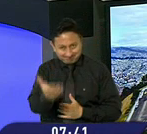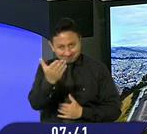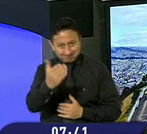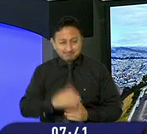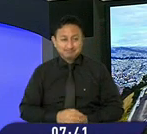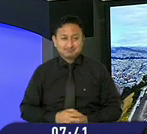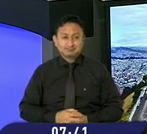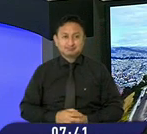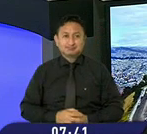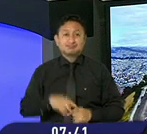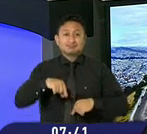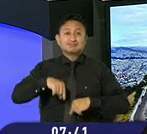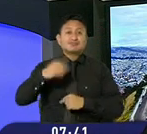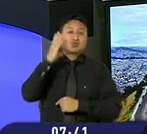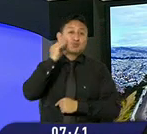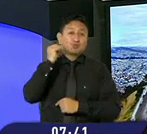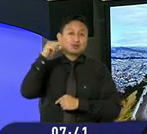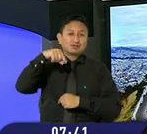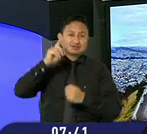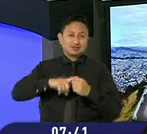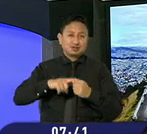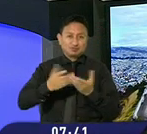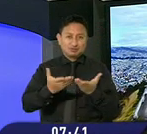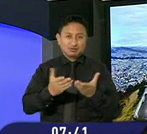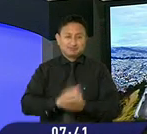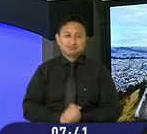a que disfrute estas historias de nuestro quito.